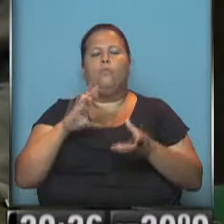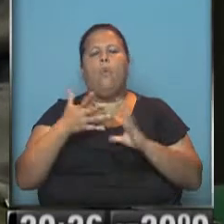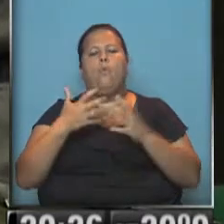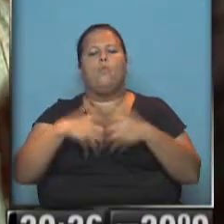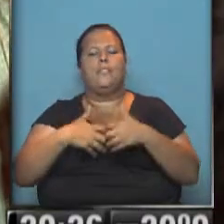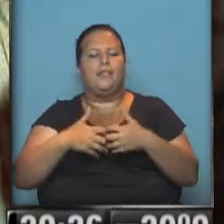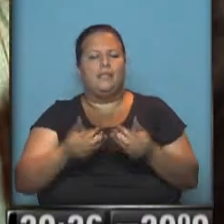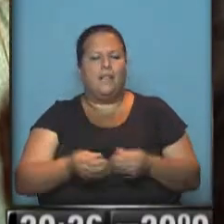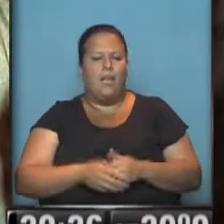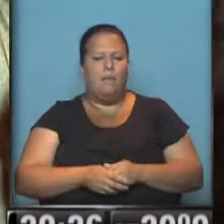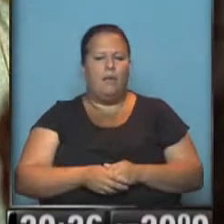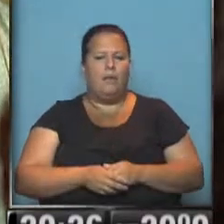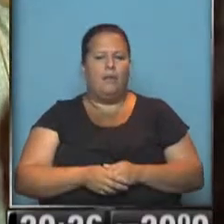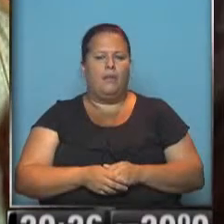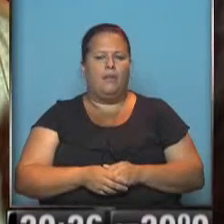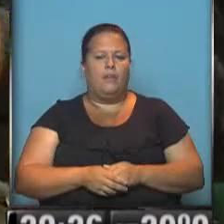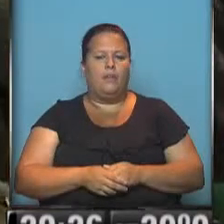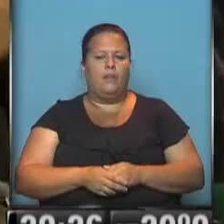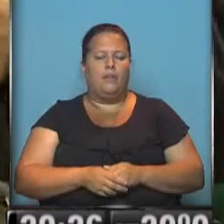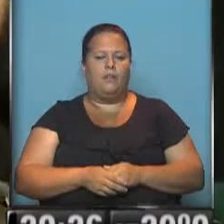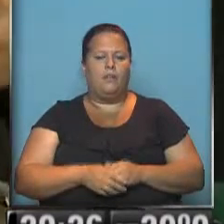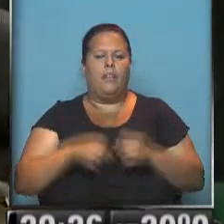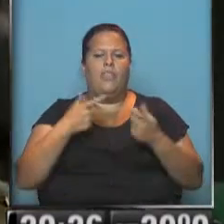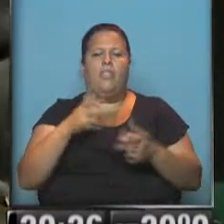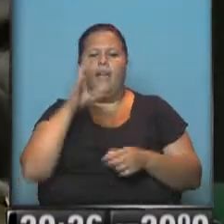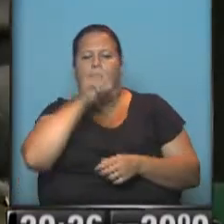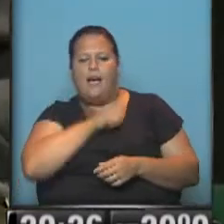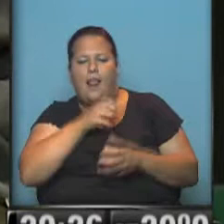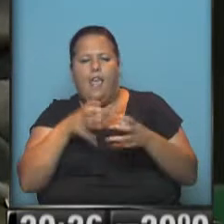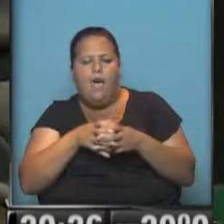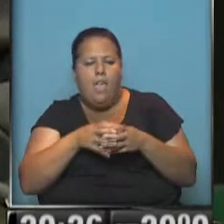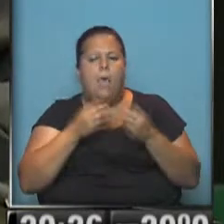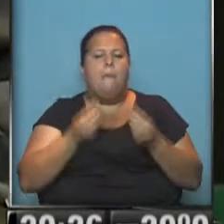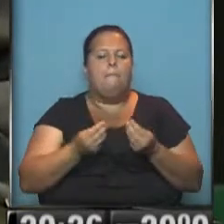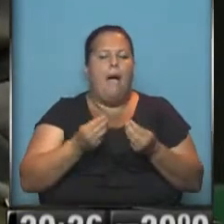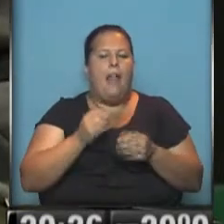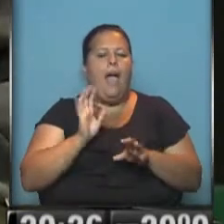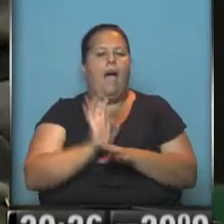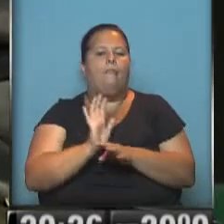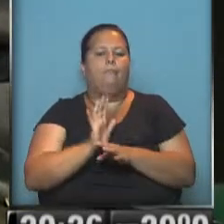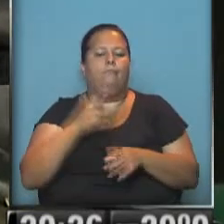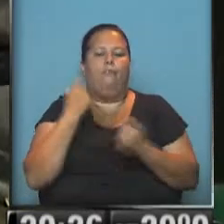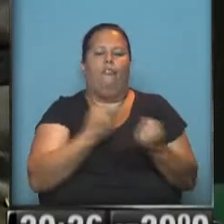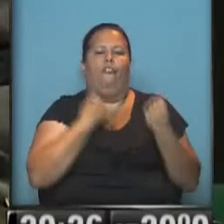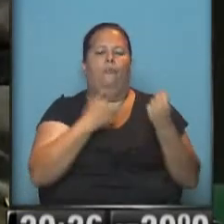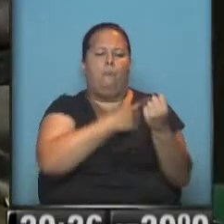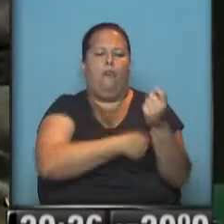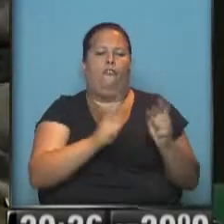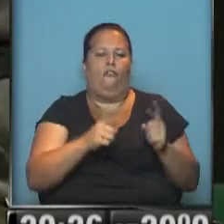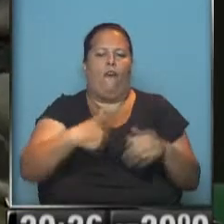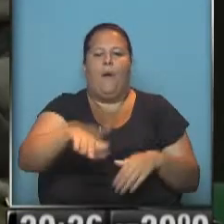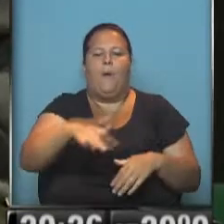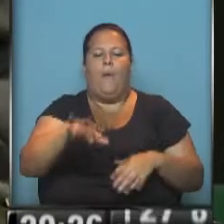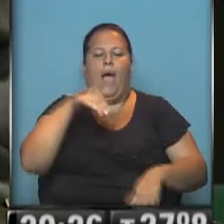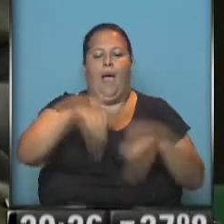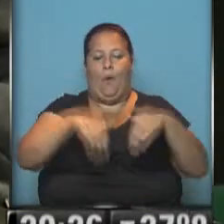que utiliza fuerzas ocultas para mantenerse en el poder a la víspera de